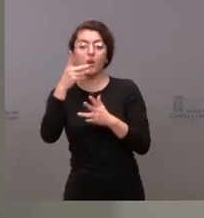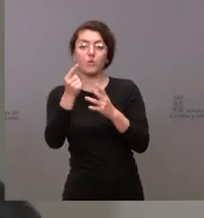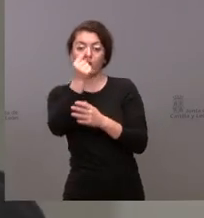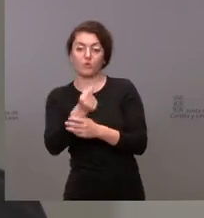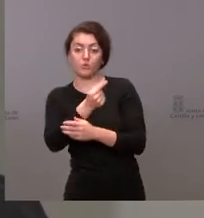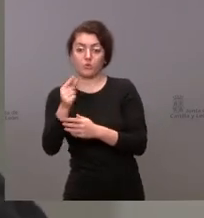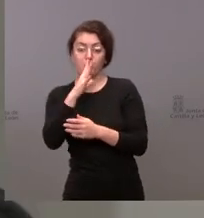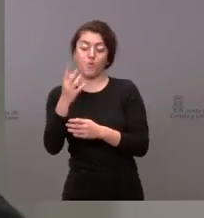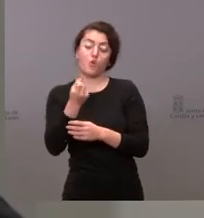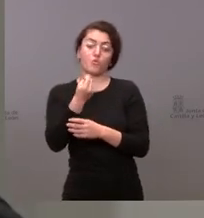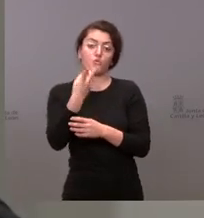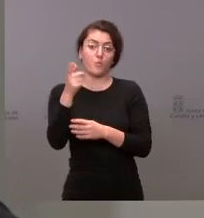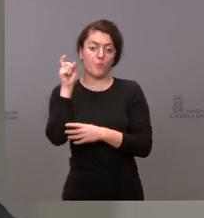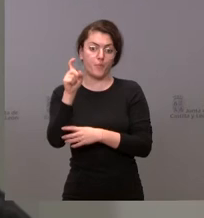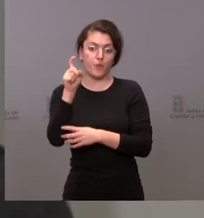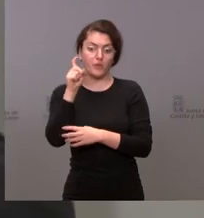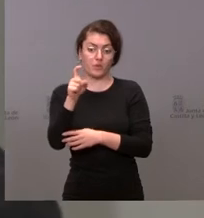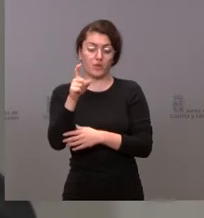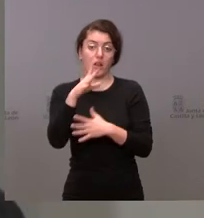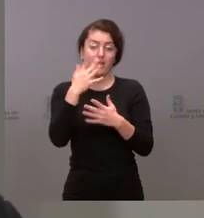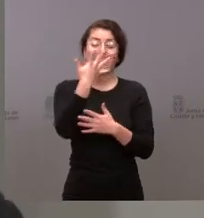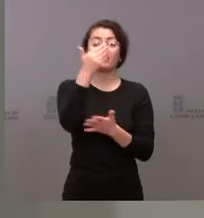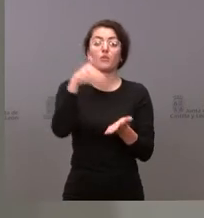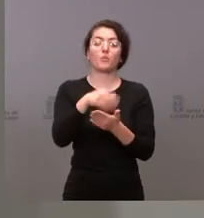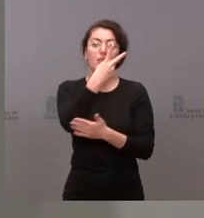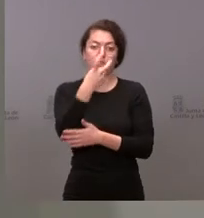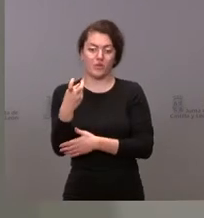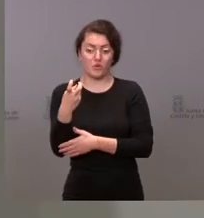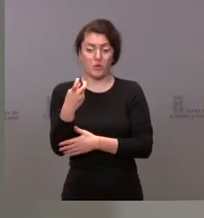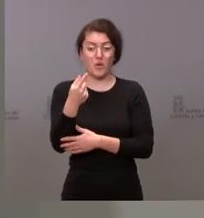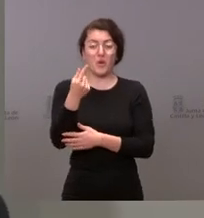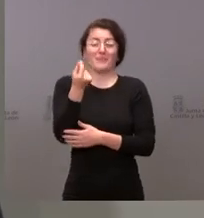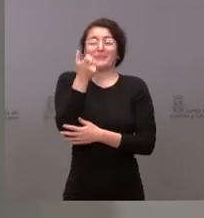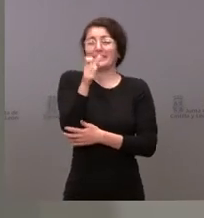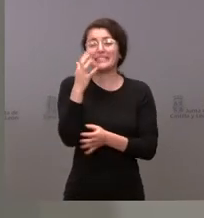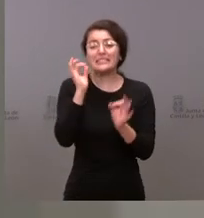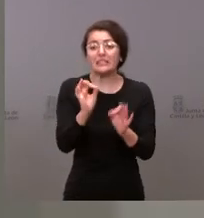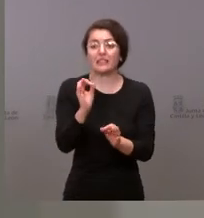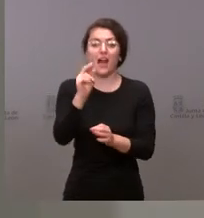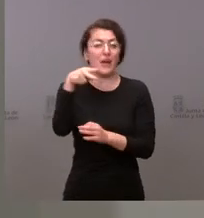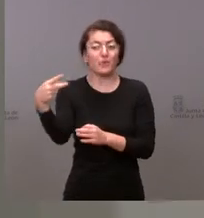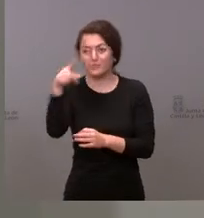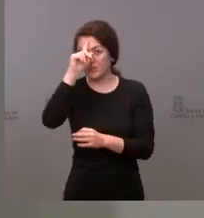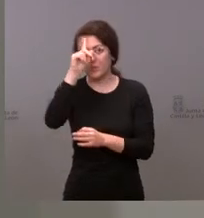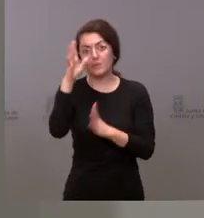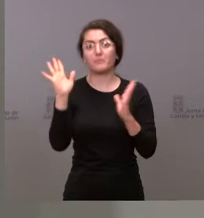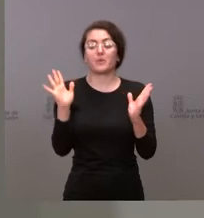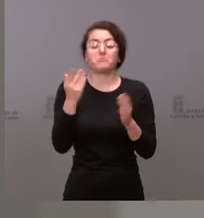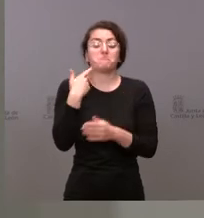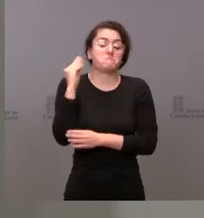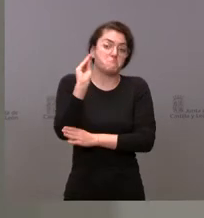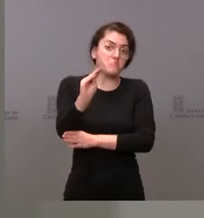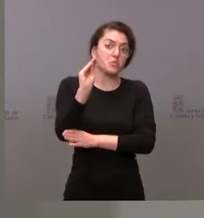profesores que como le he dicho son 5.200 el número exacto la cantidad exacta en euros no se la puedo decir pero se lo preguntaré